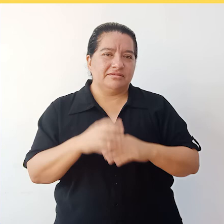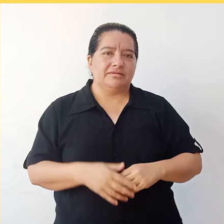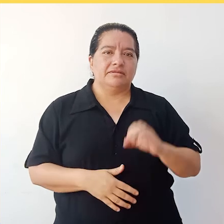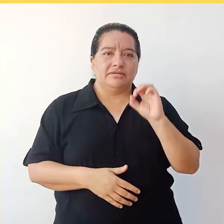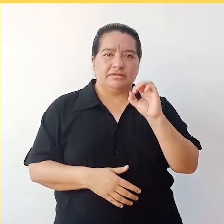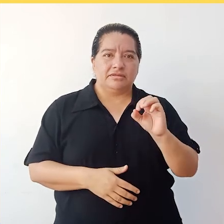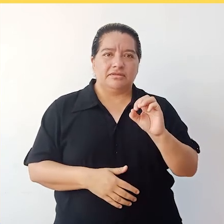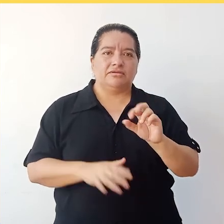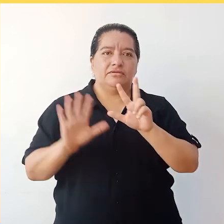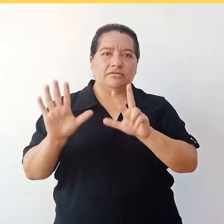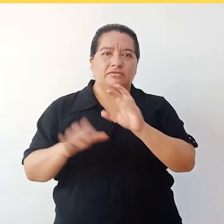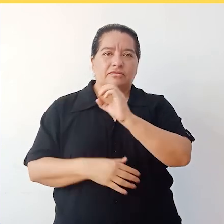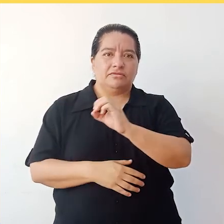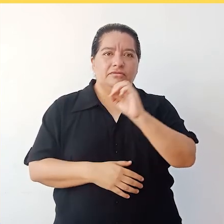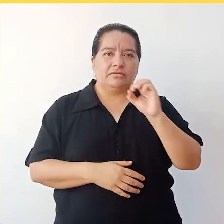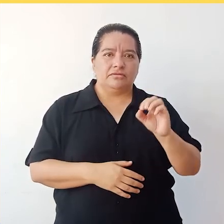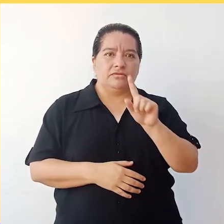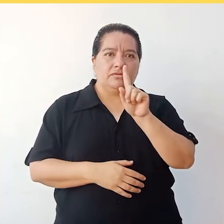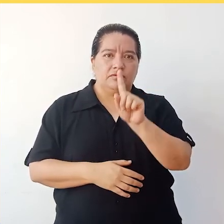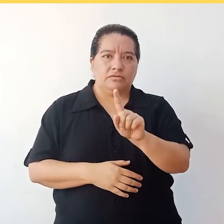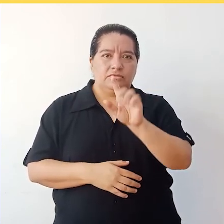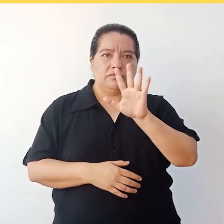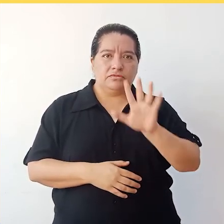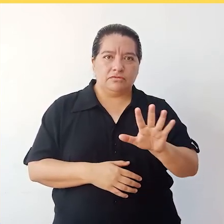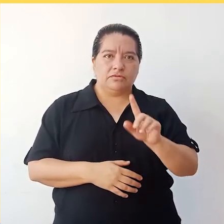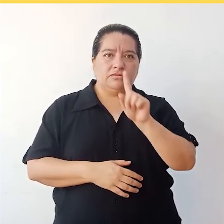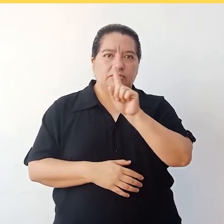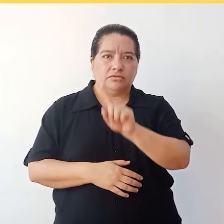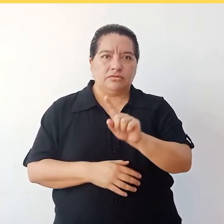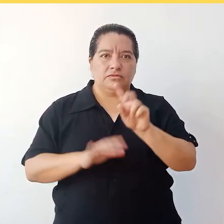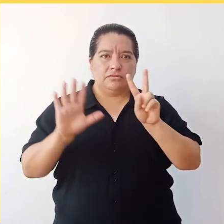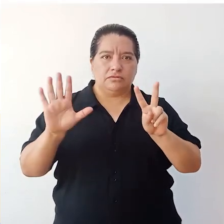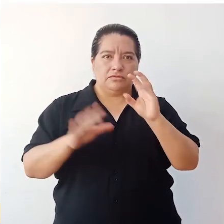Pueblo, 0800-15-170.